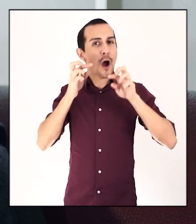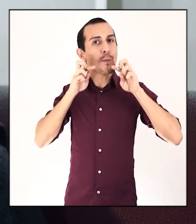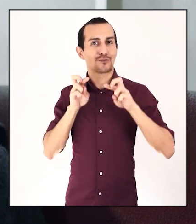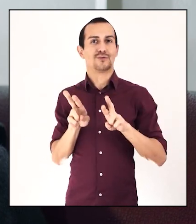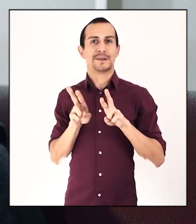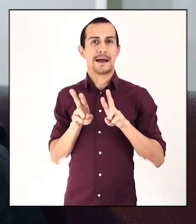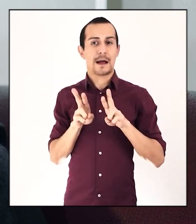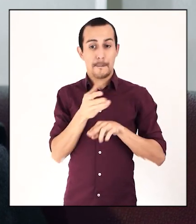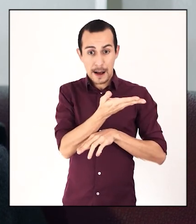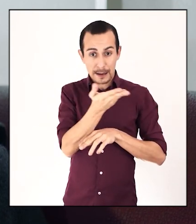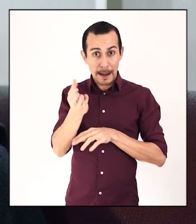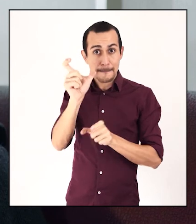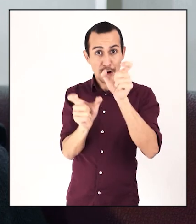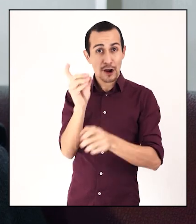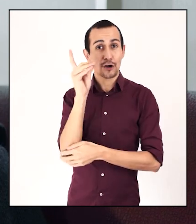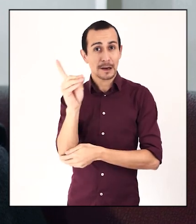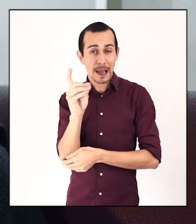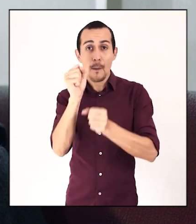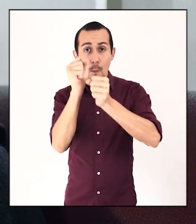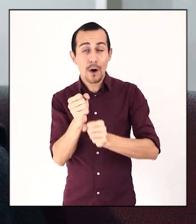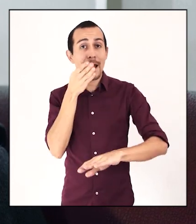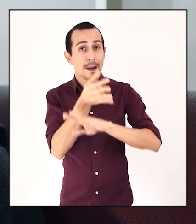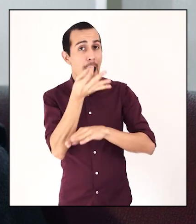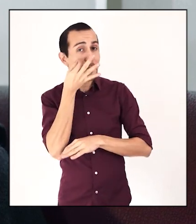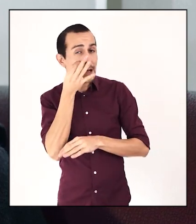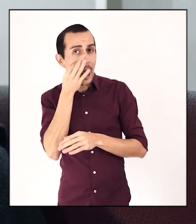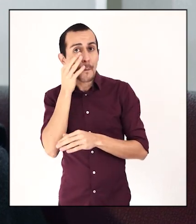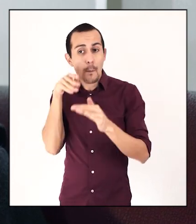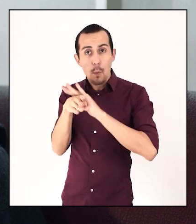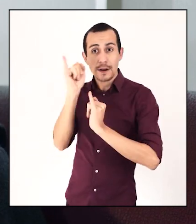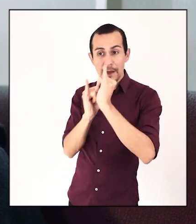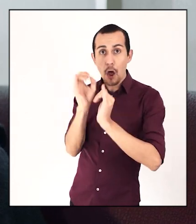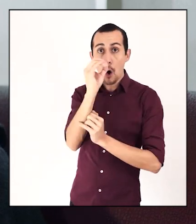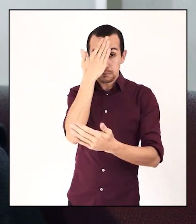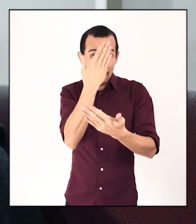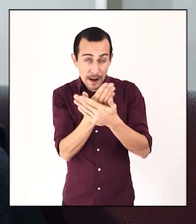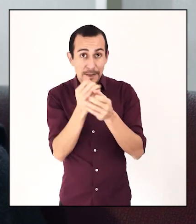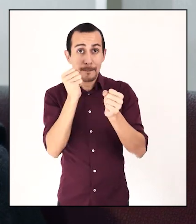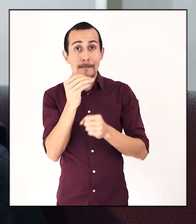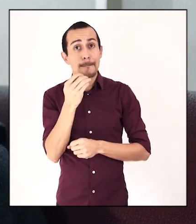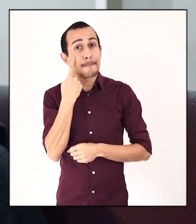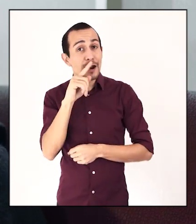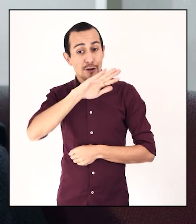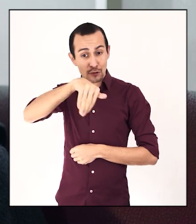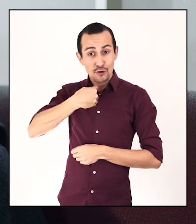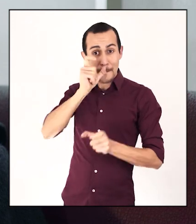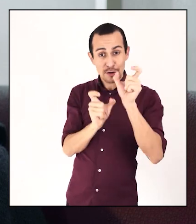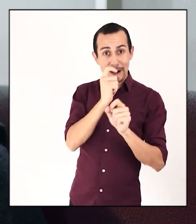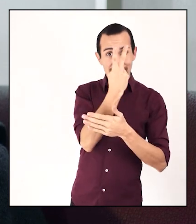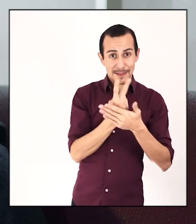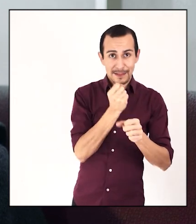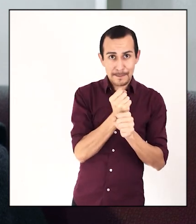oportunidad, para que ellos y ellas la puedan visitar, virtualmente o presencialmente, pero también para que nosotros, los